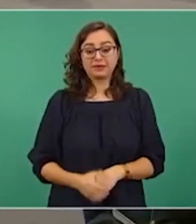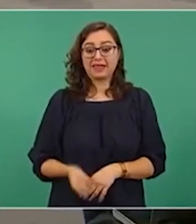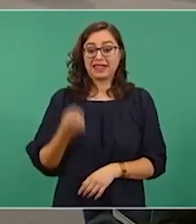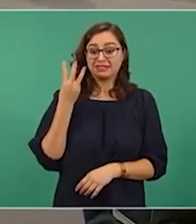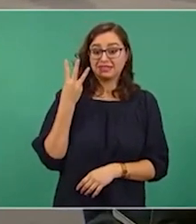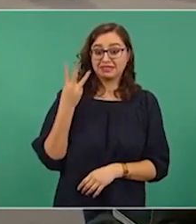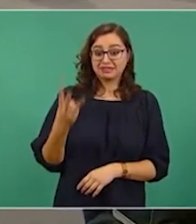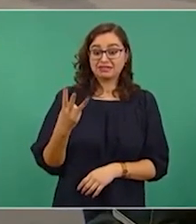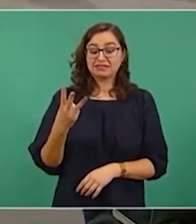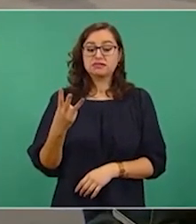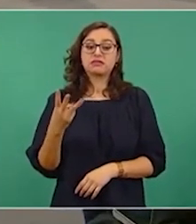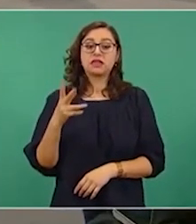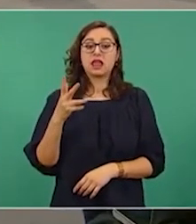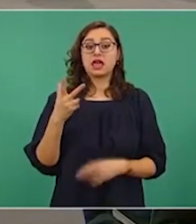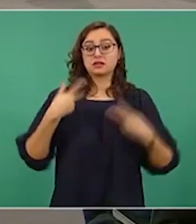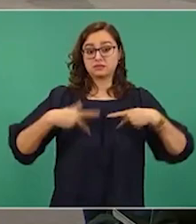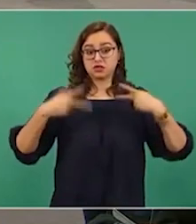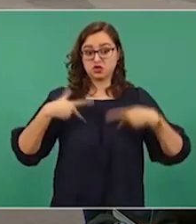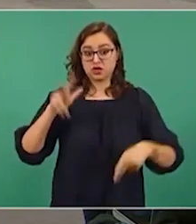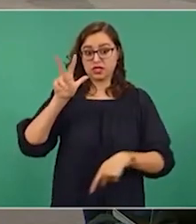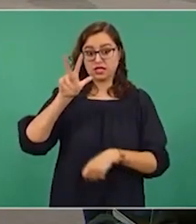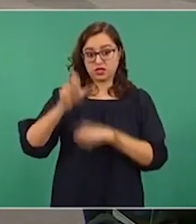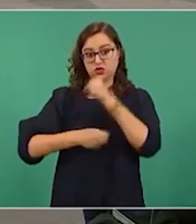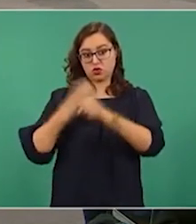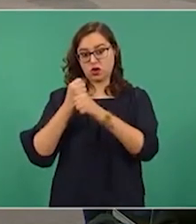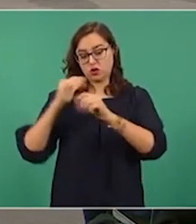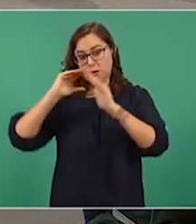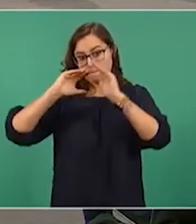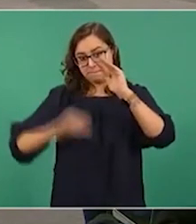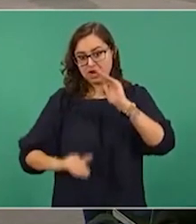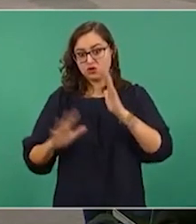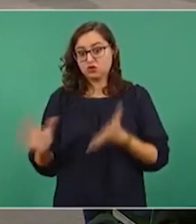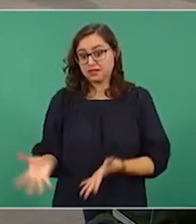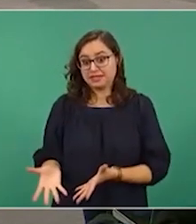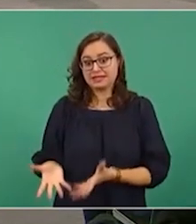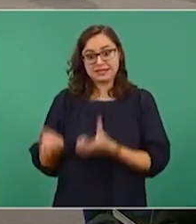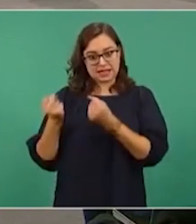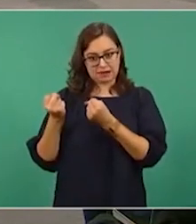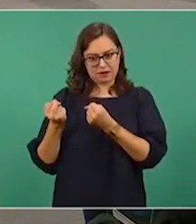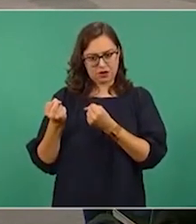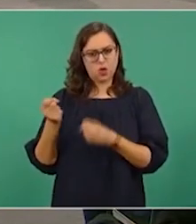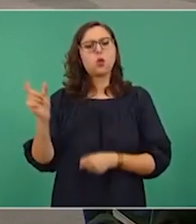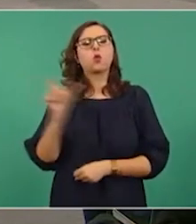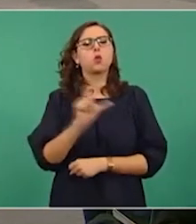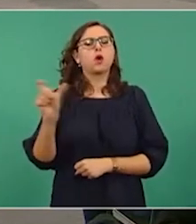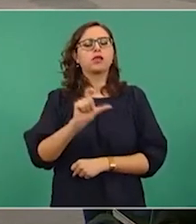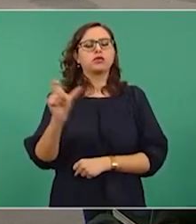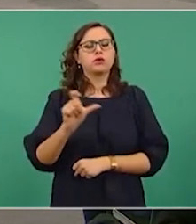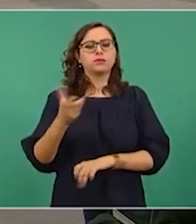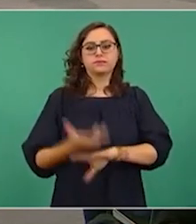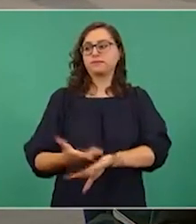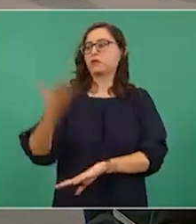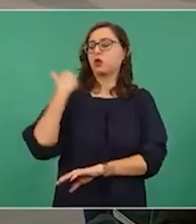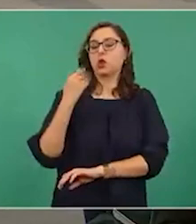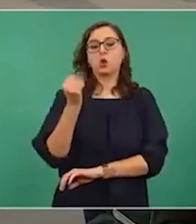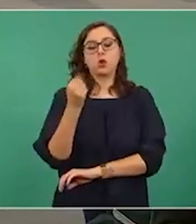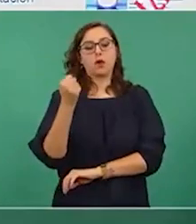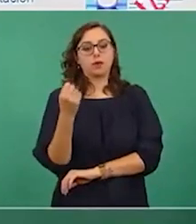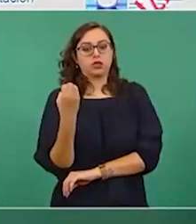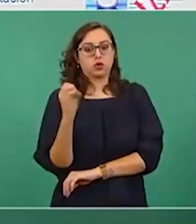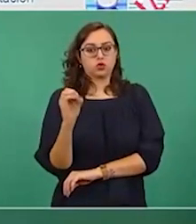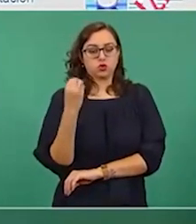en Santa Lucía del Camino, en Oaxaca. Esto fue el pasado 9 de octubre,